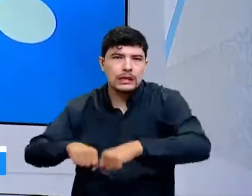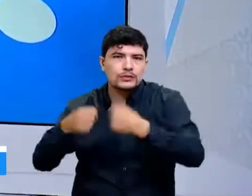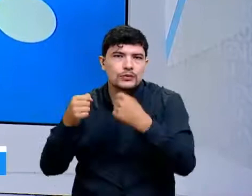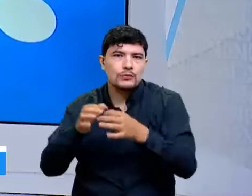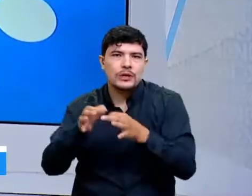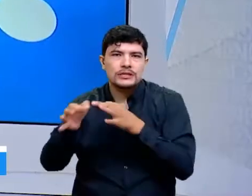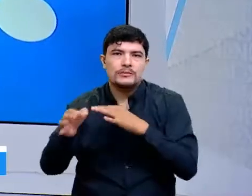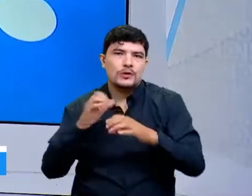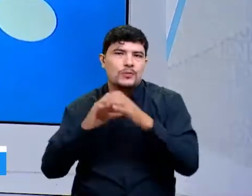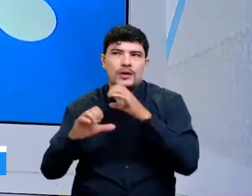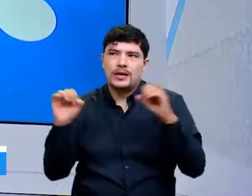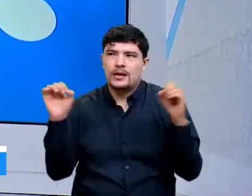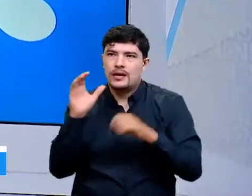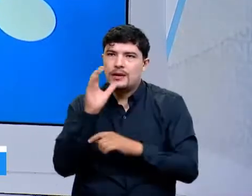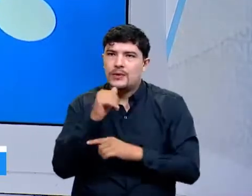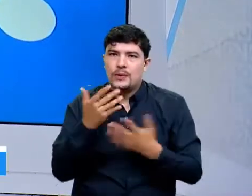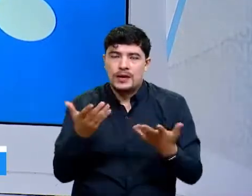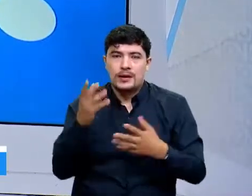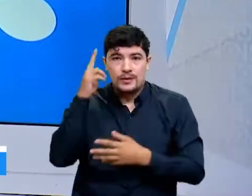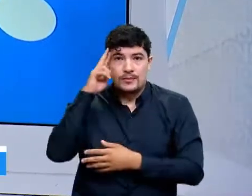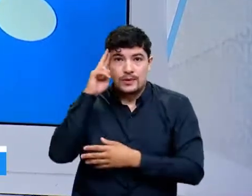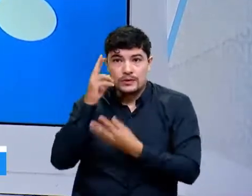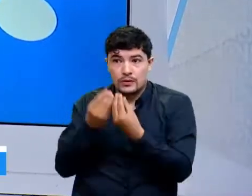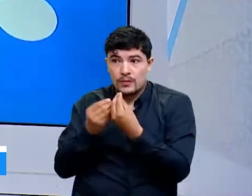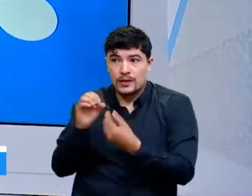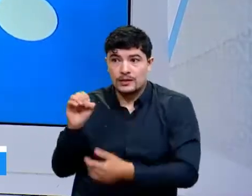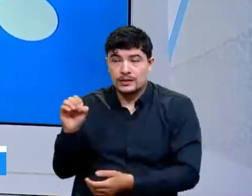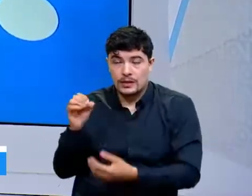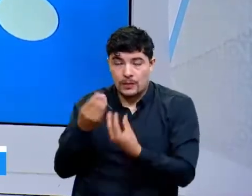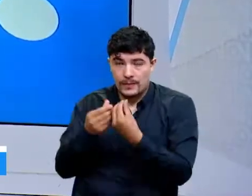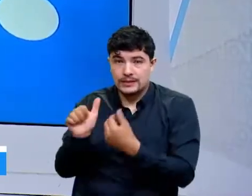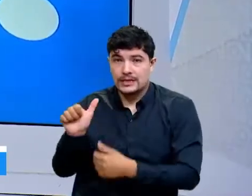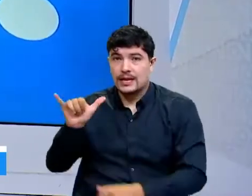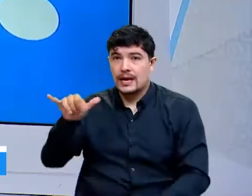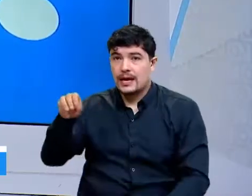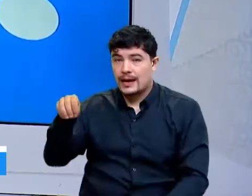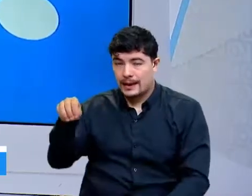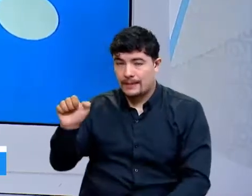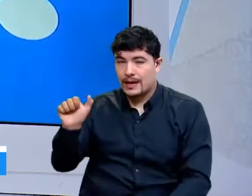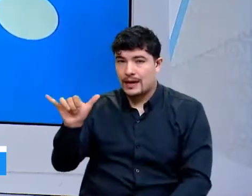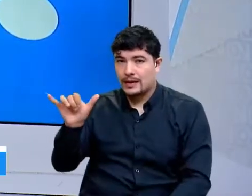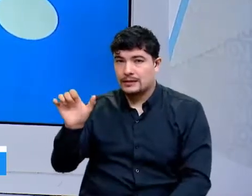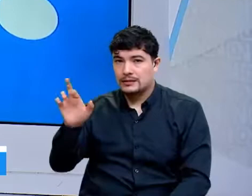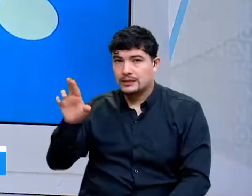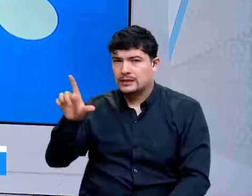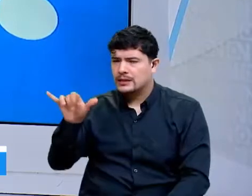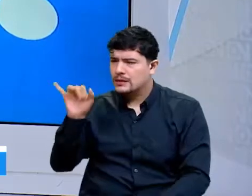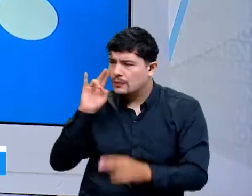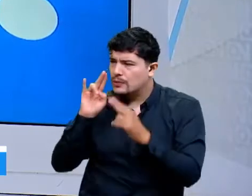Por eso saludamos a esta hora a Mayerly Silva. Mayerly, ¿qué es lo que se registra a esta hora en el departamento de Santander?